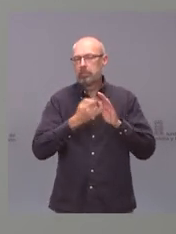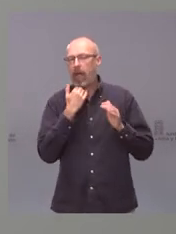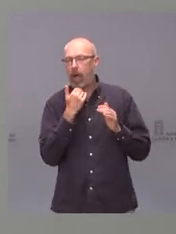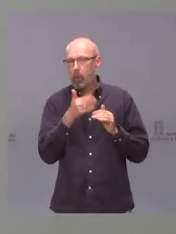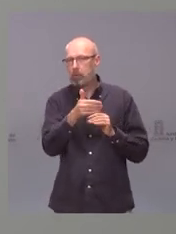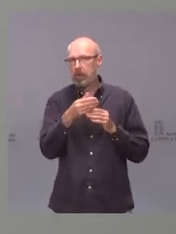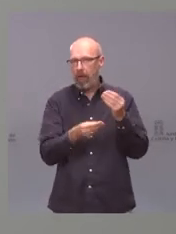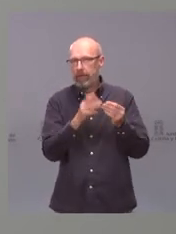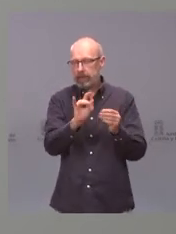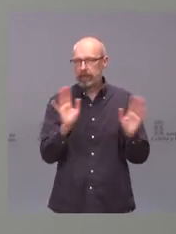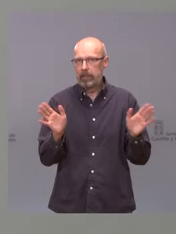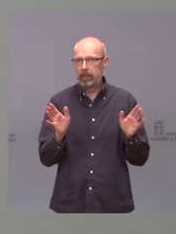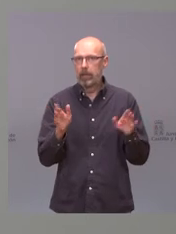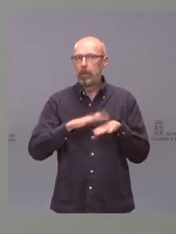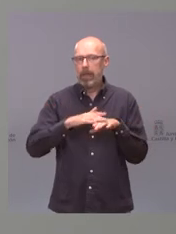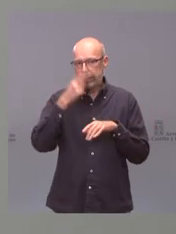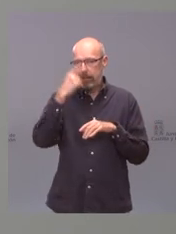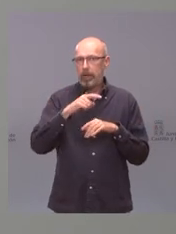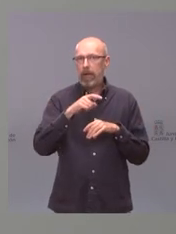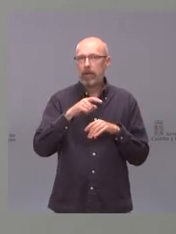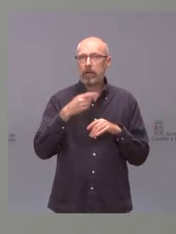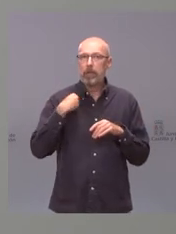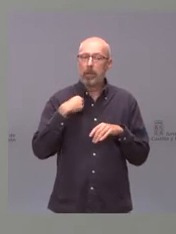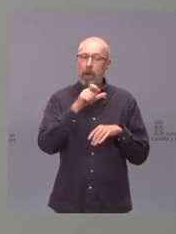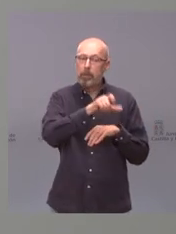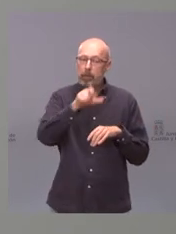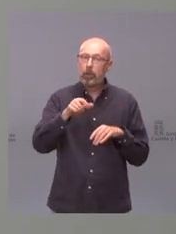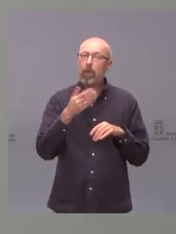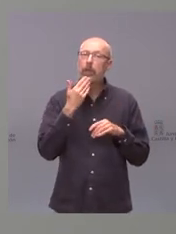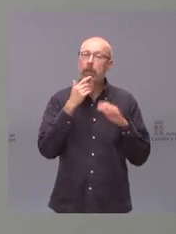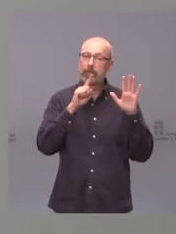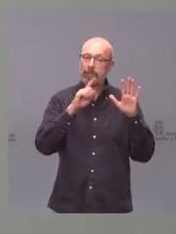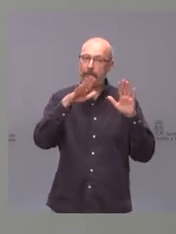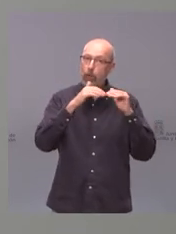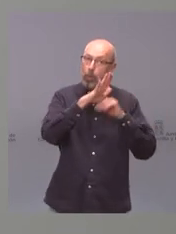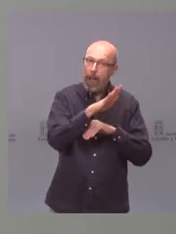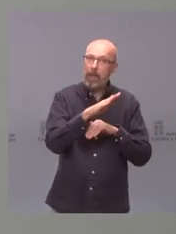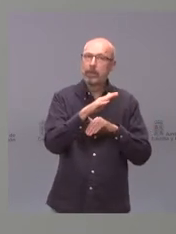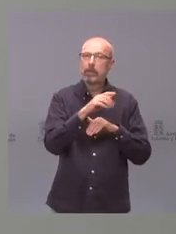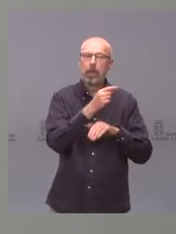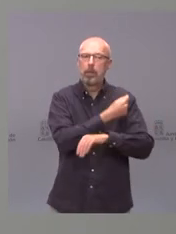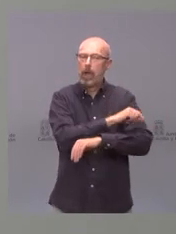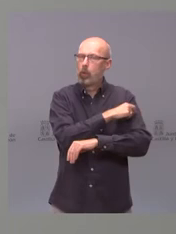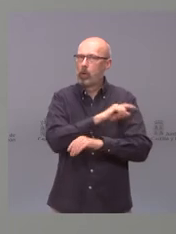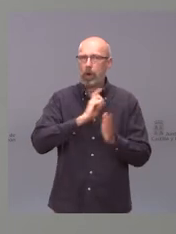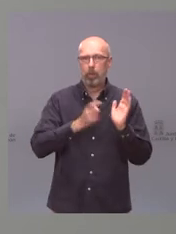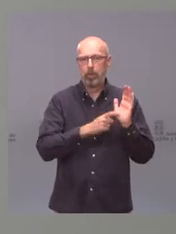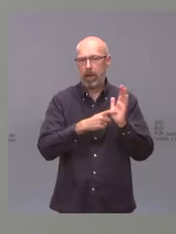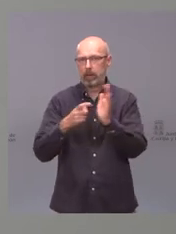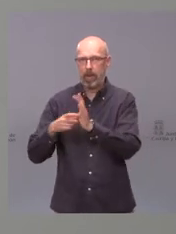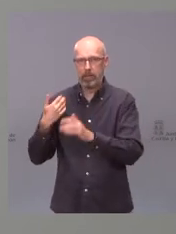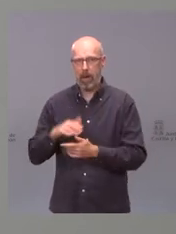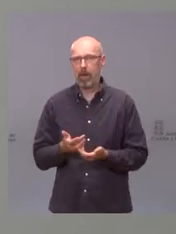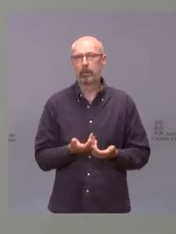tener a toda nuestra población de mayor de 65 años que es la que se va a poner con esta con esta